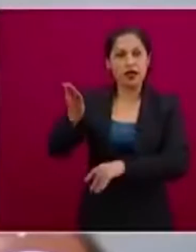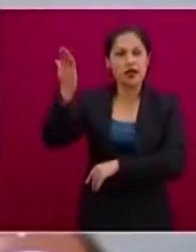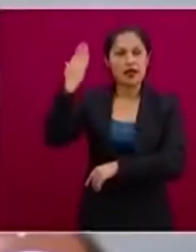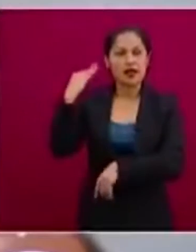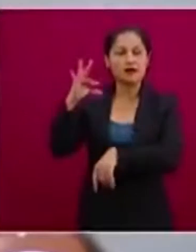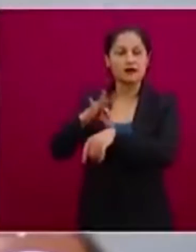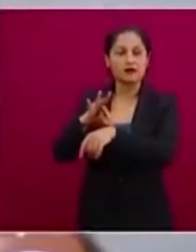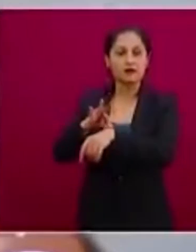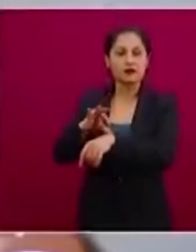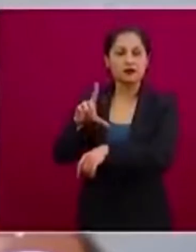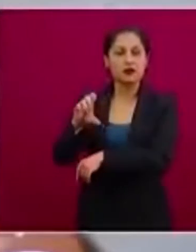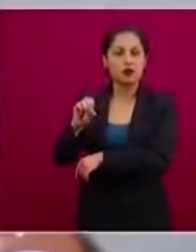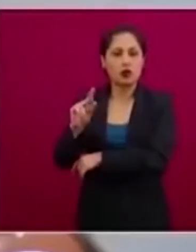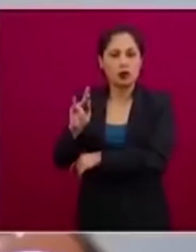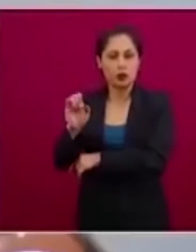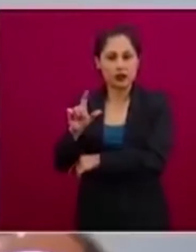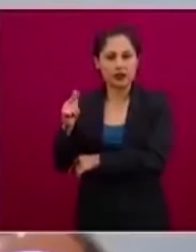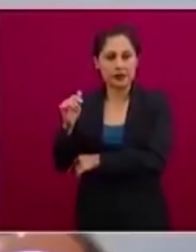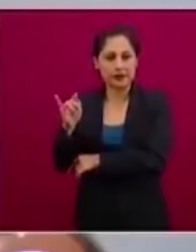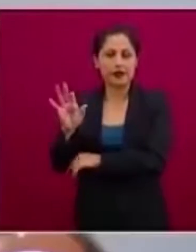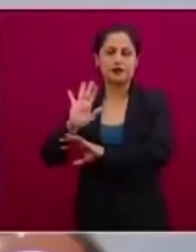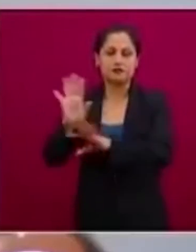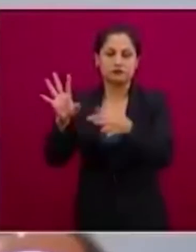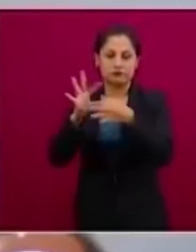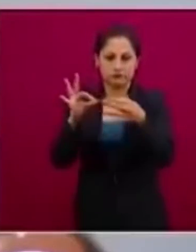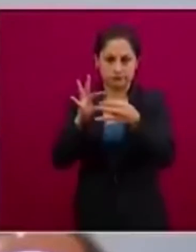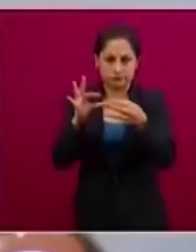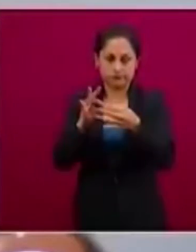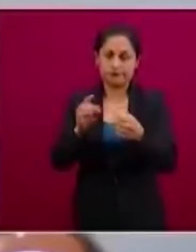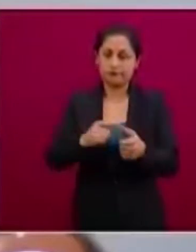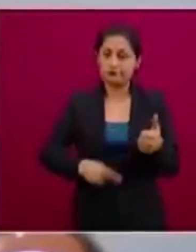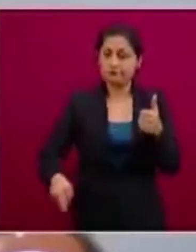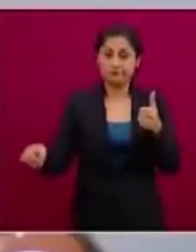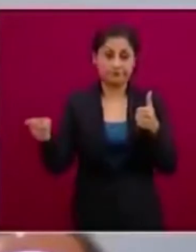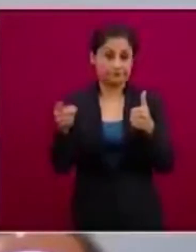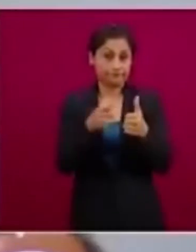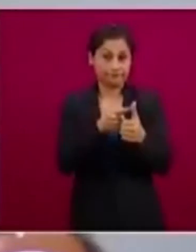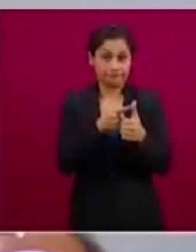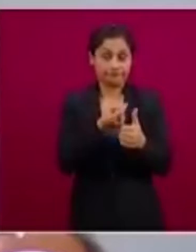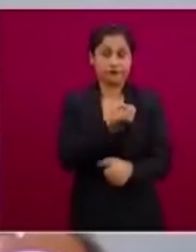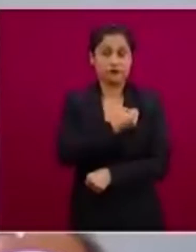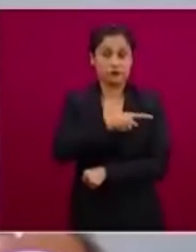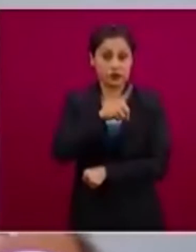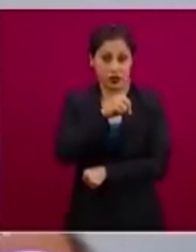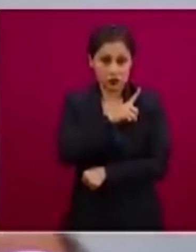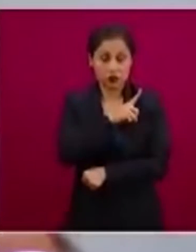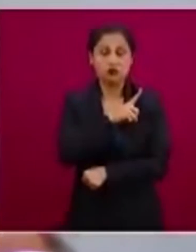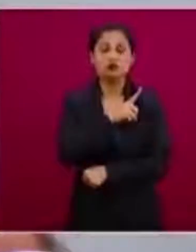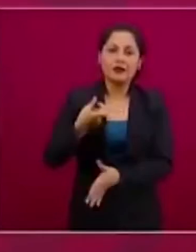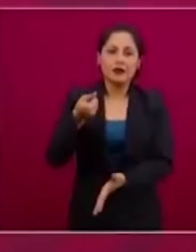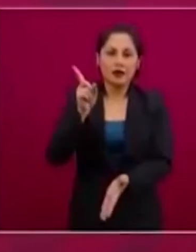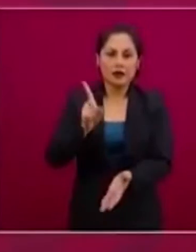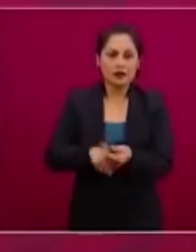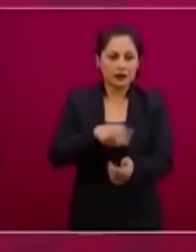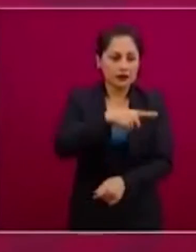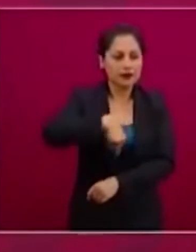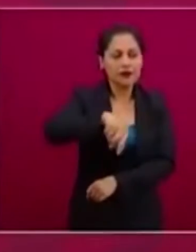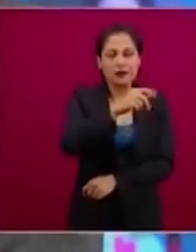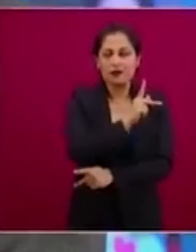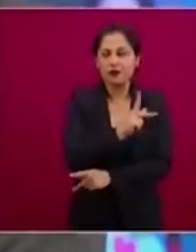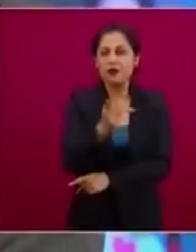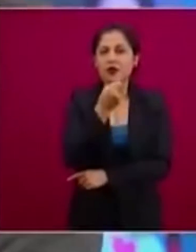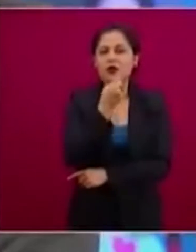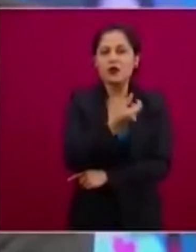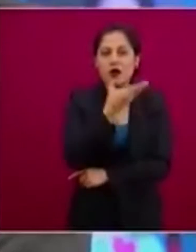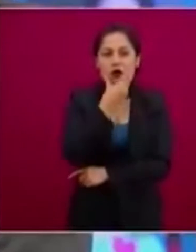de julio. Moctezuma destacó que lo importante será alcanzar los aprendizajes escolares planeados para los ciclos que se cursan. El